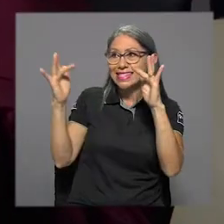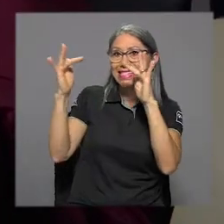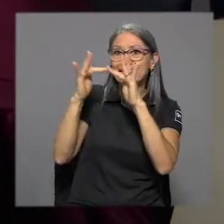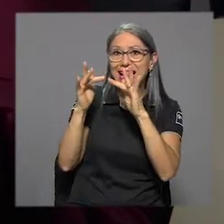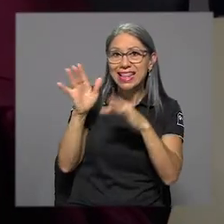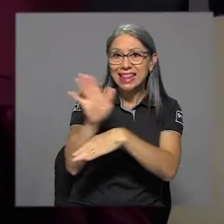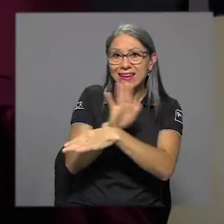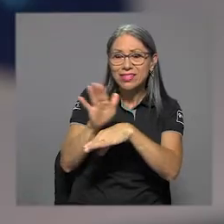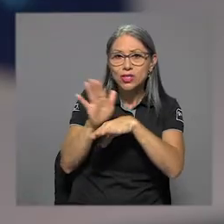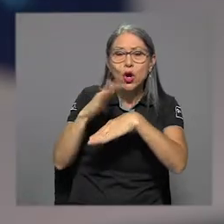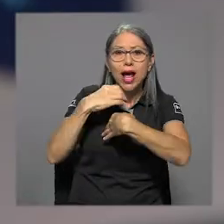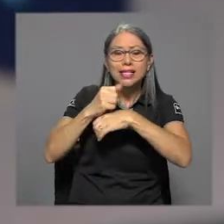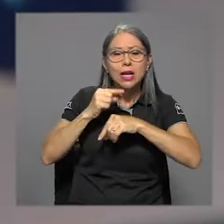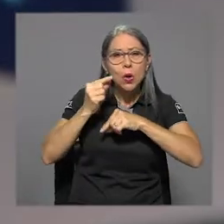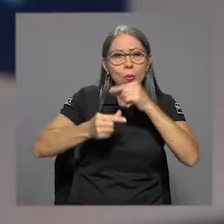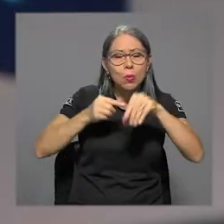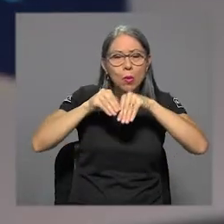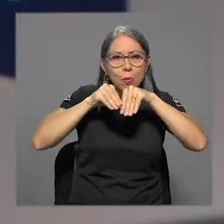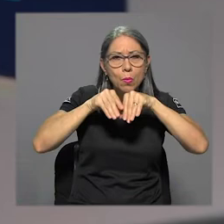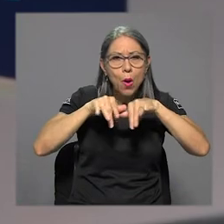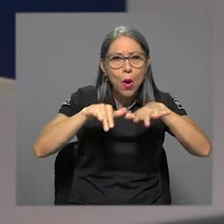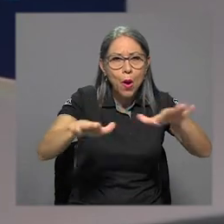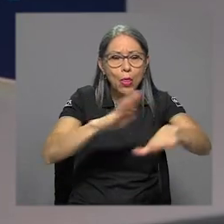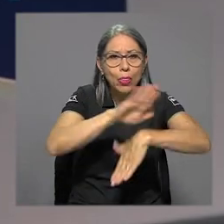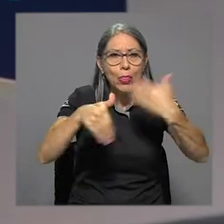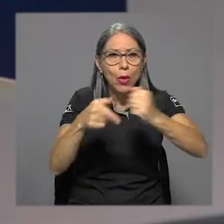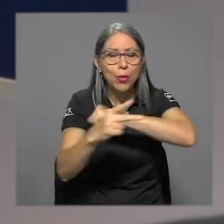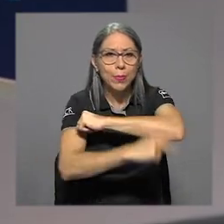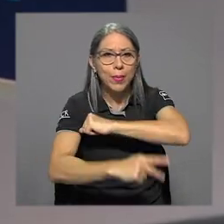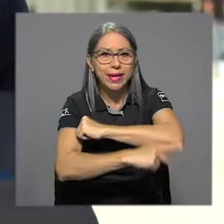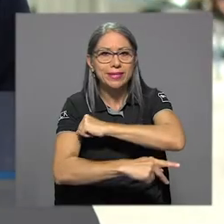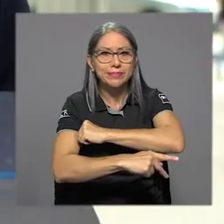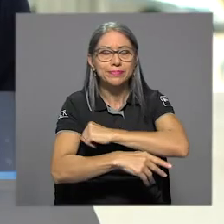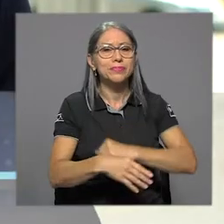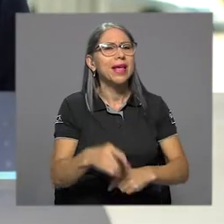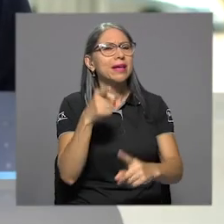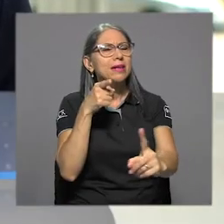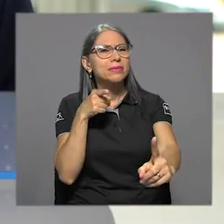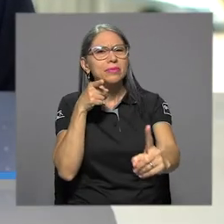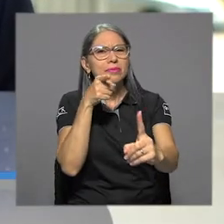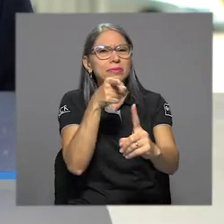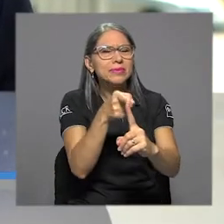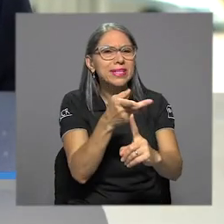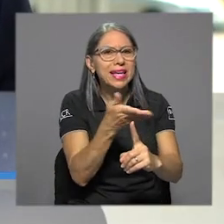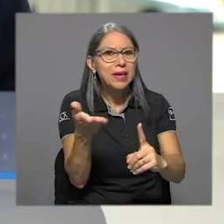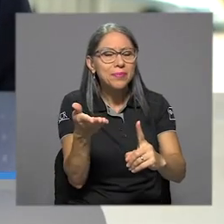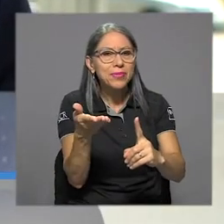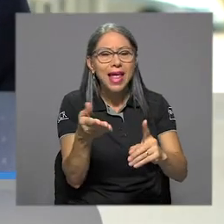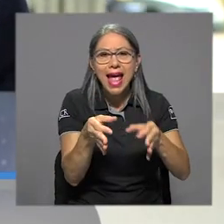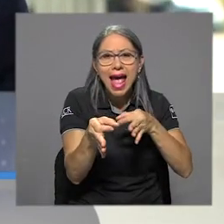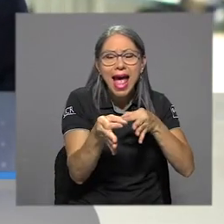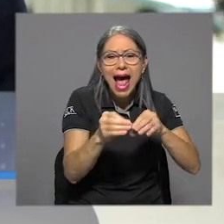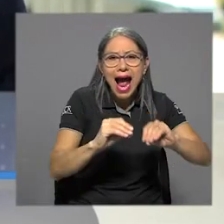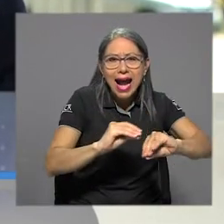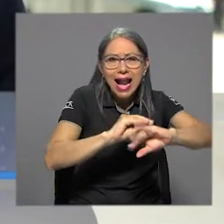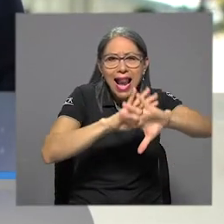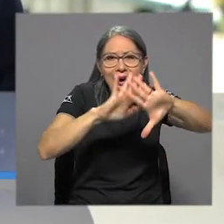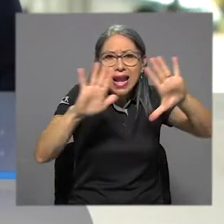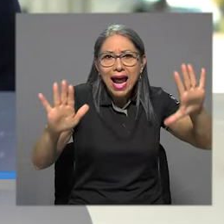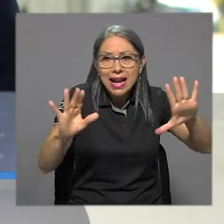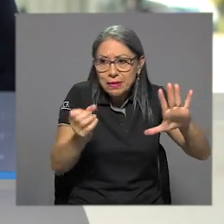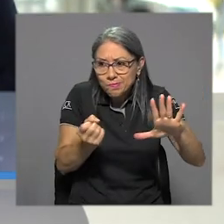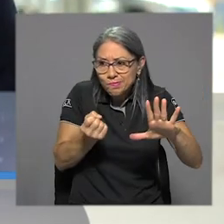operar su frecuencia de televisión con cobertura nacional. Lo que se buscaba era aclarar un aspecto de